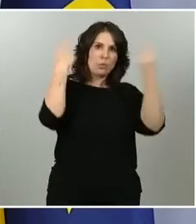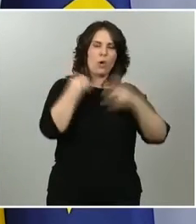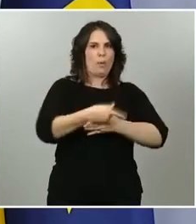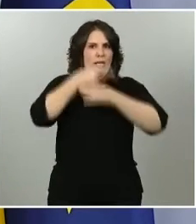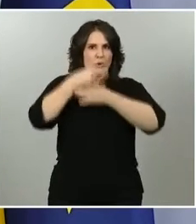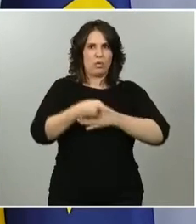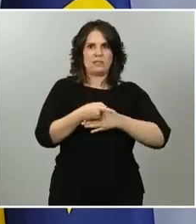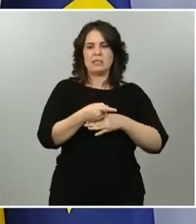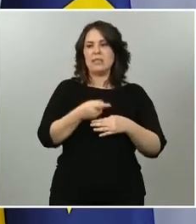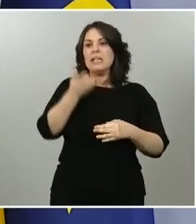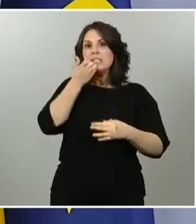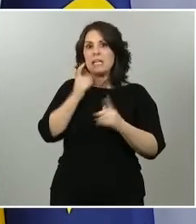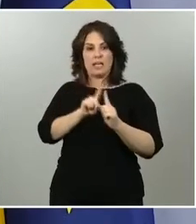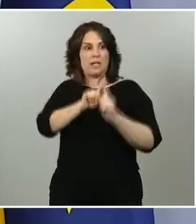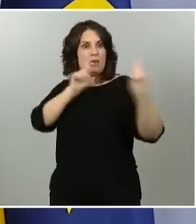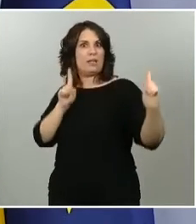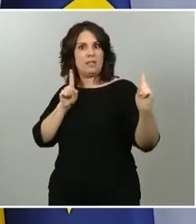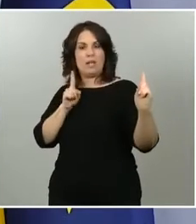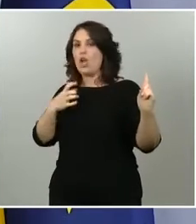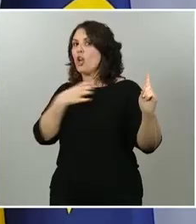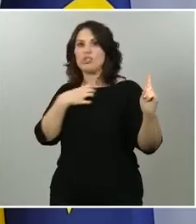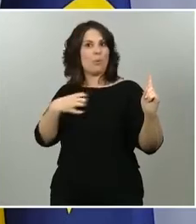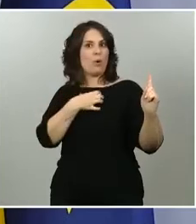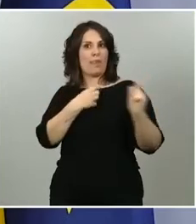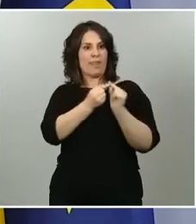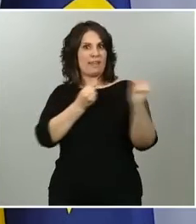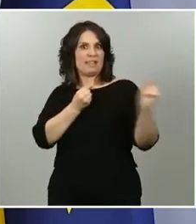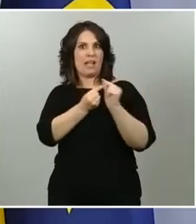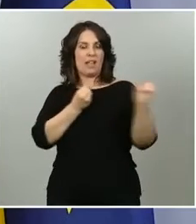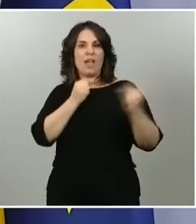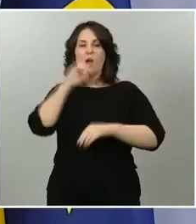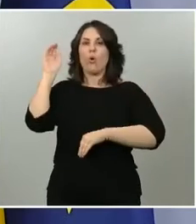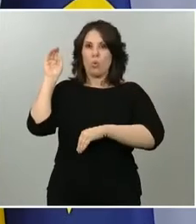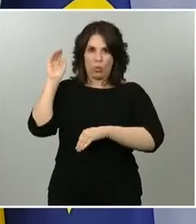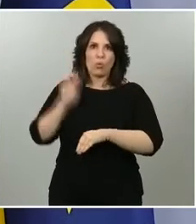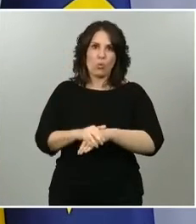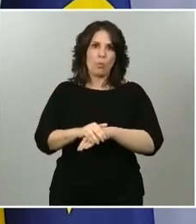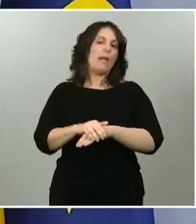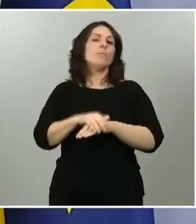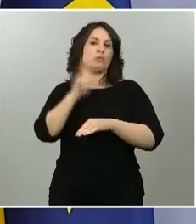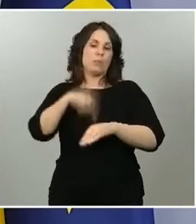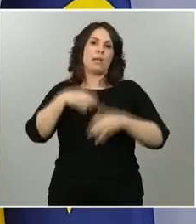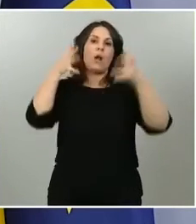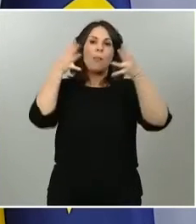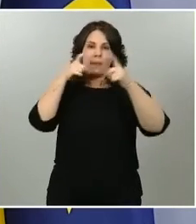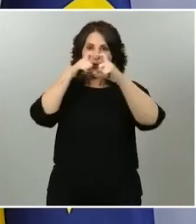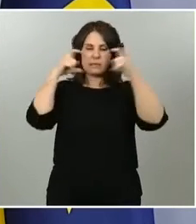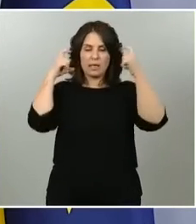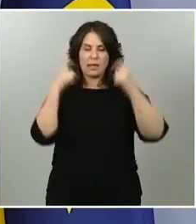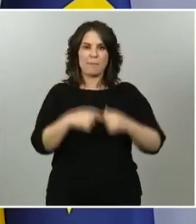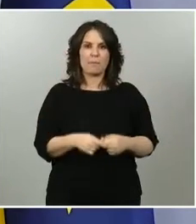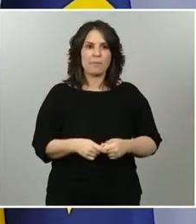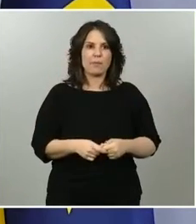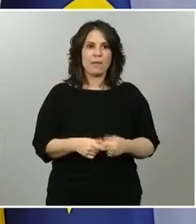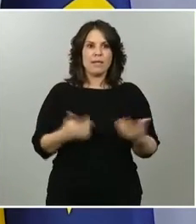pueden cumplir las medidas que venimos señalando como esenciales, la distancia interpersonal en particular. Es también cierto que hay que